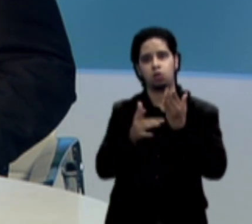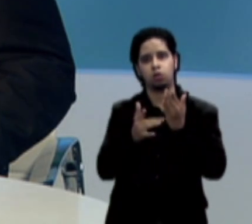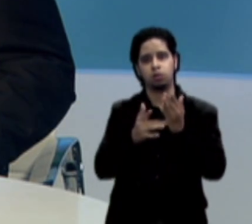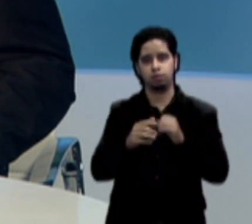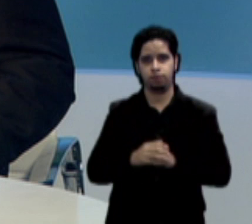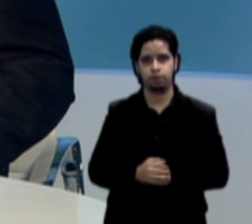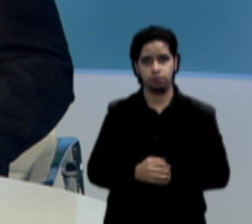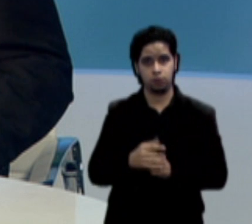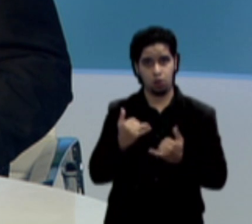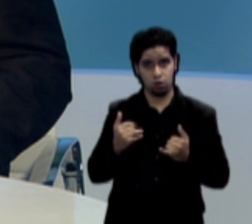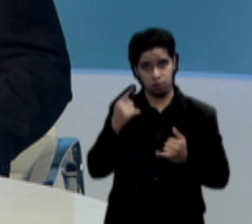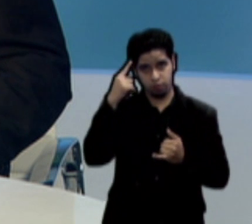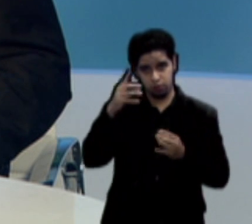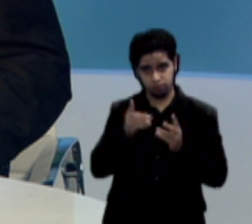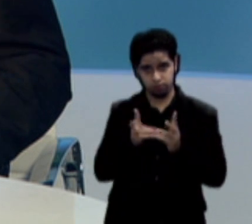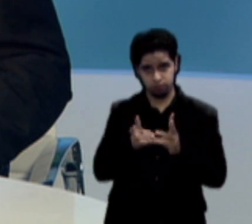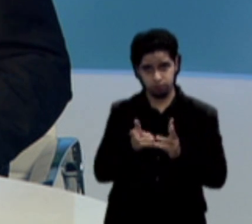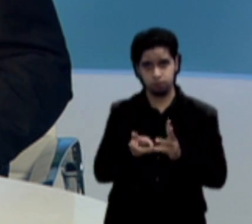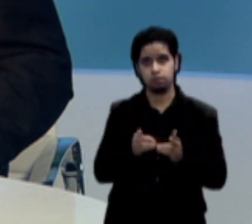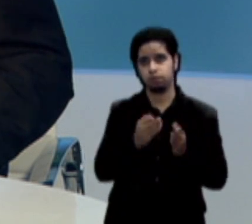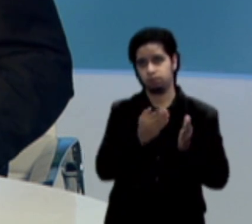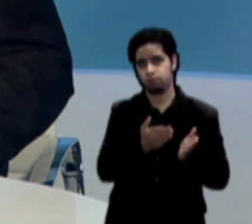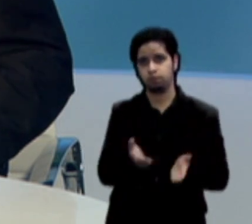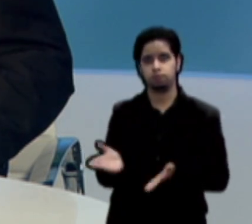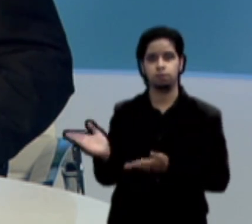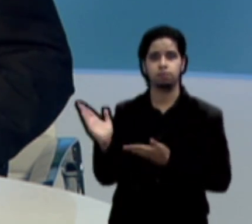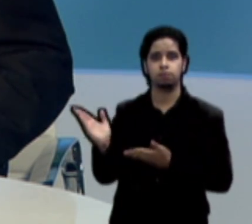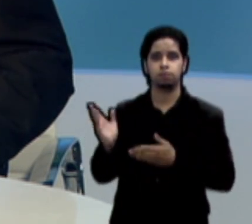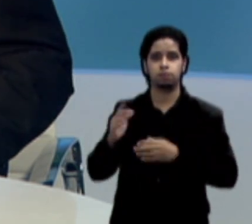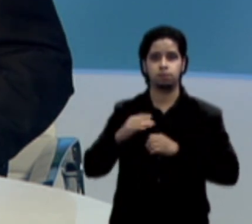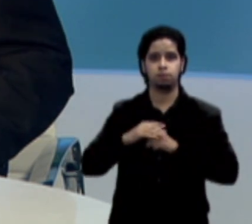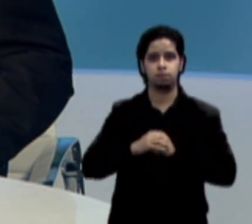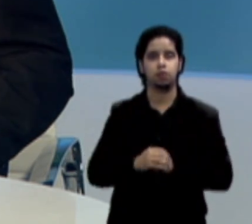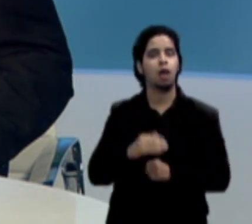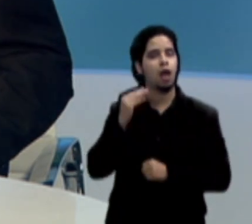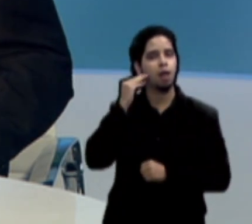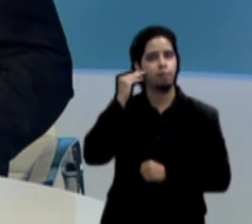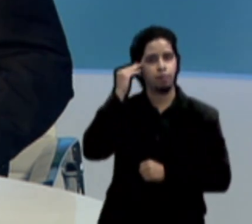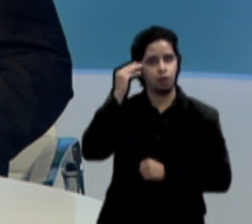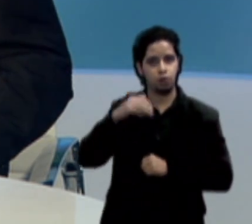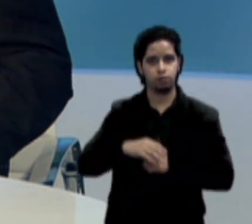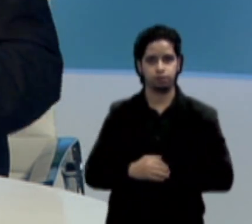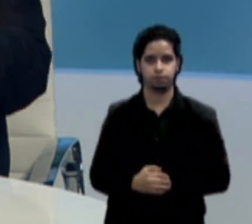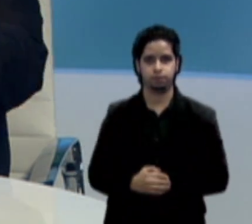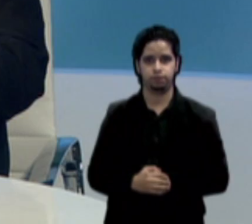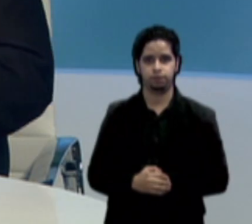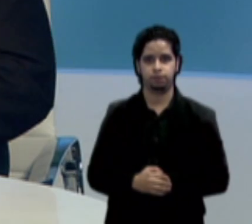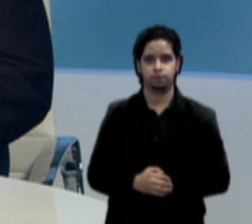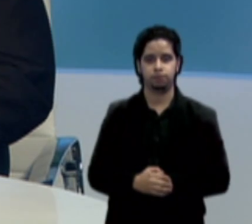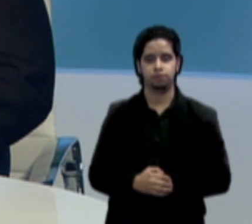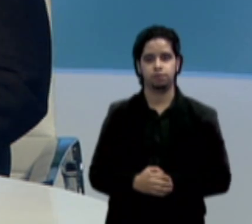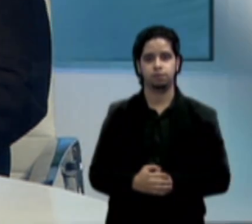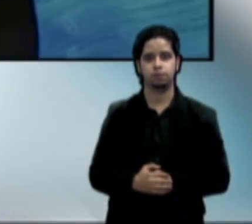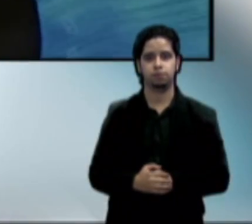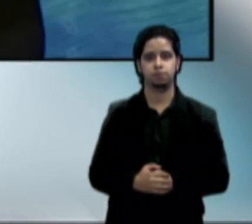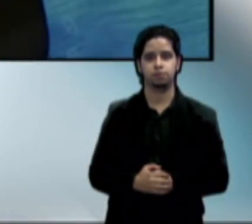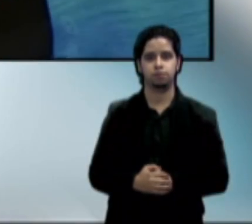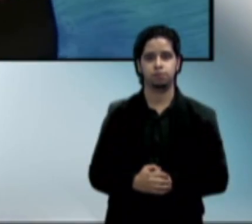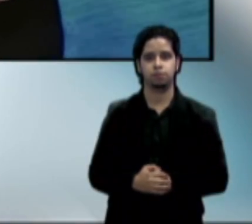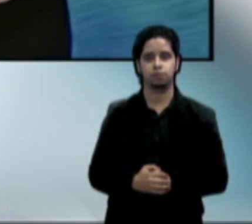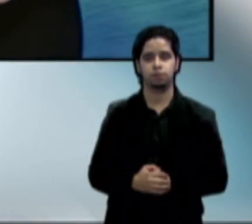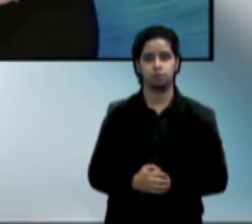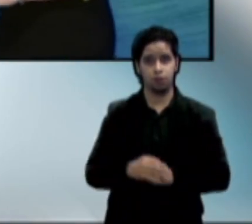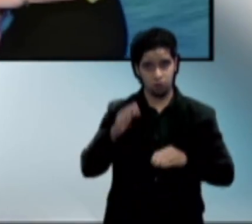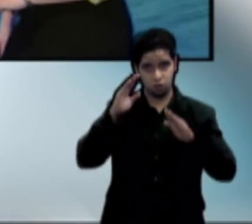del tiempo, pasamos con nuestra metróloga Sueli López Belén desde el Laboratorio de Comunicaciones Científicas en Mayagüez. Sueli, adelante. Saludos amigos